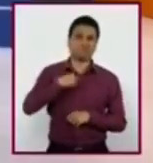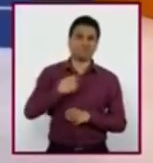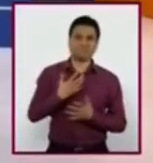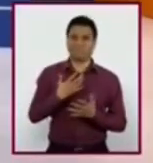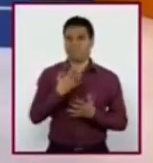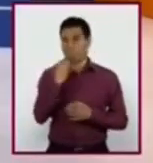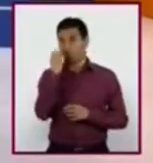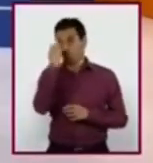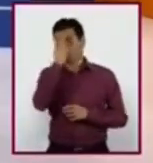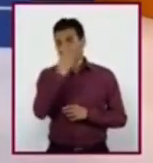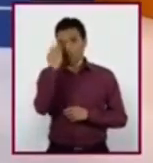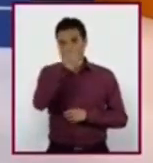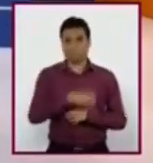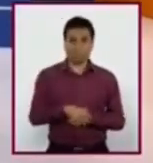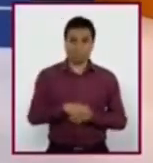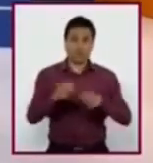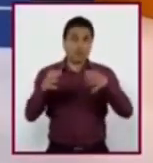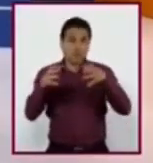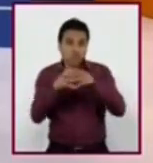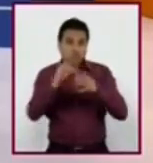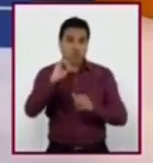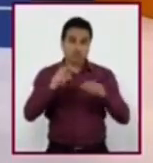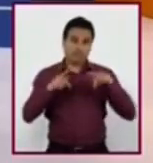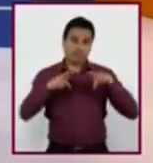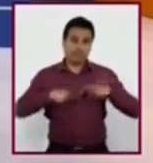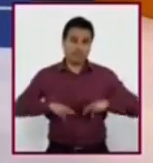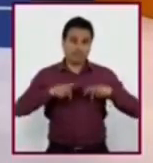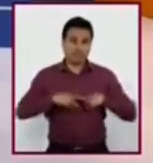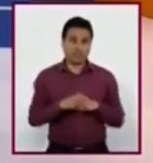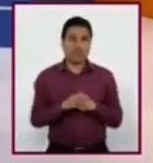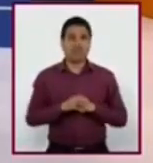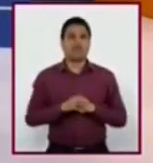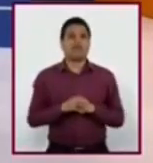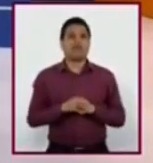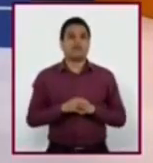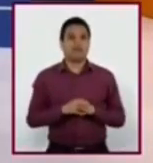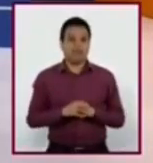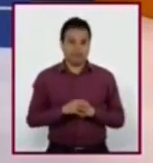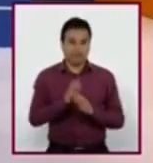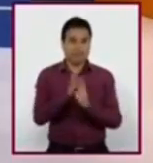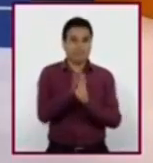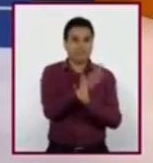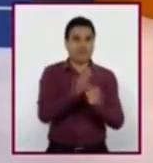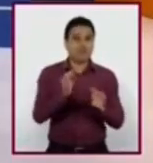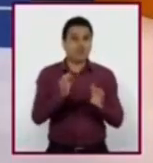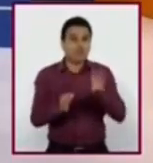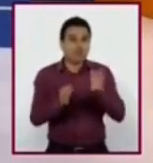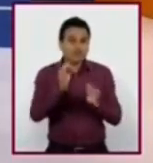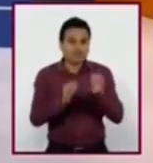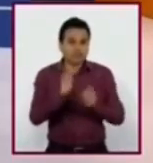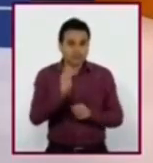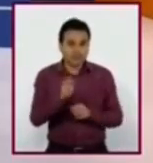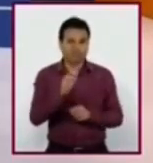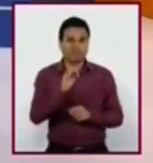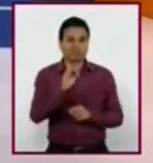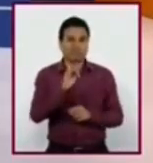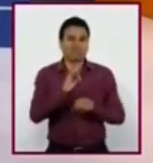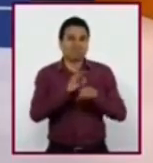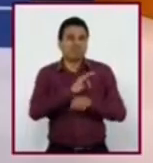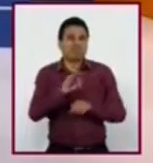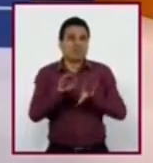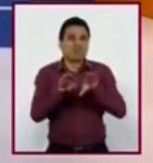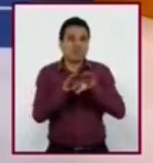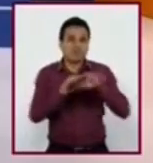O sea que un prejuicio puede influir de manera negativa en las relaciones entre grupos sociales y